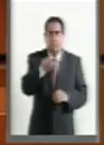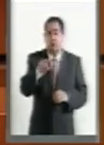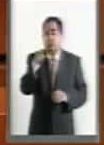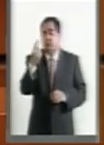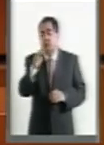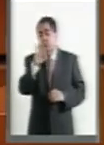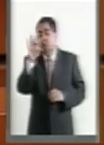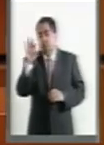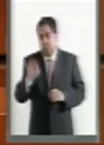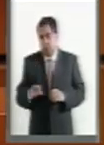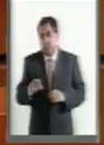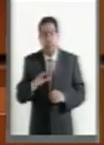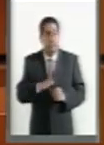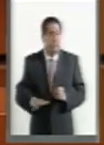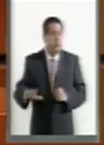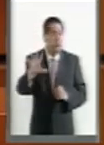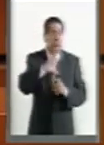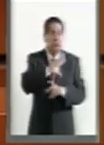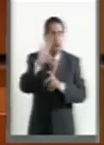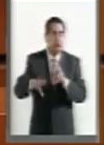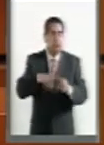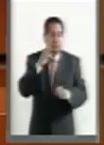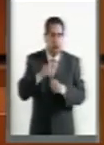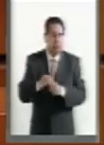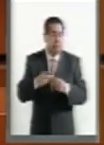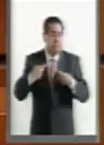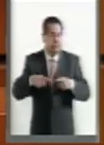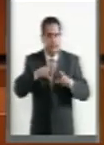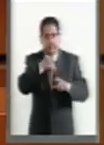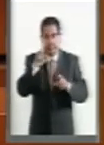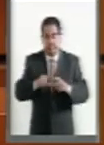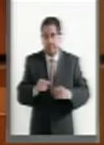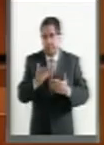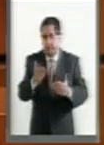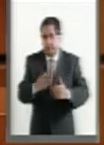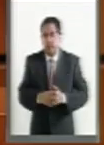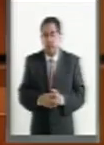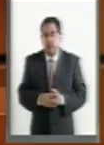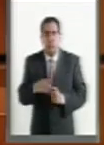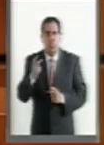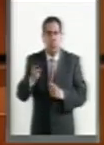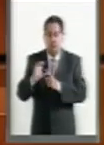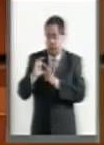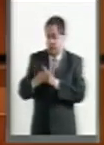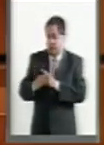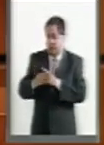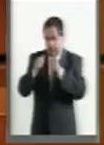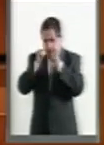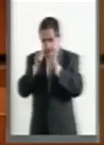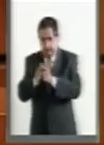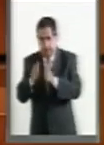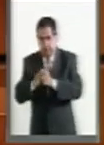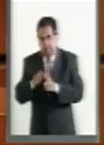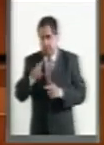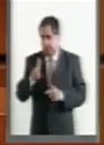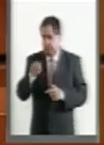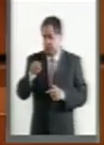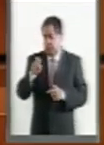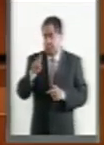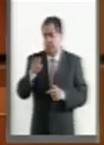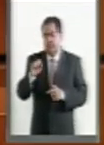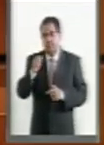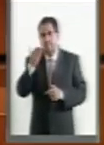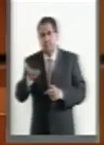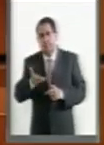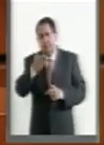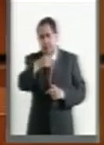% del total de la población. En este sentido, la Comisión de Atención a Grupos Vulnerables ponemos a